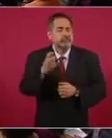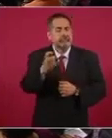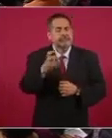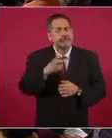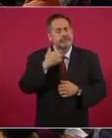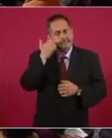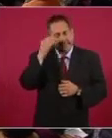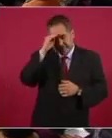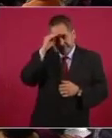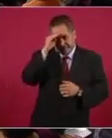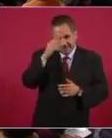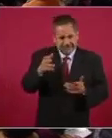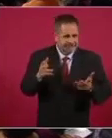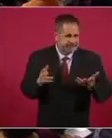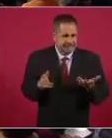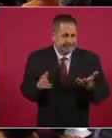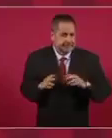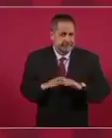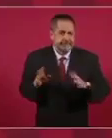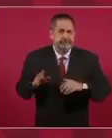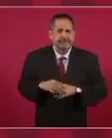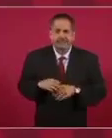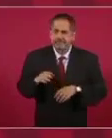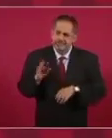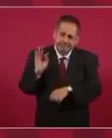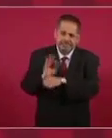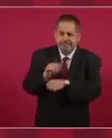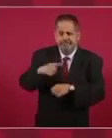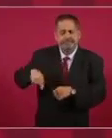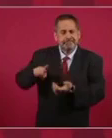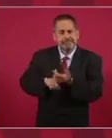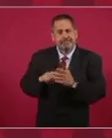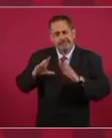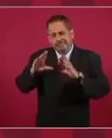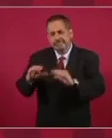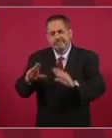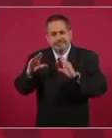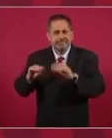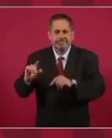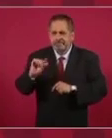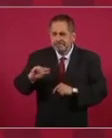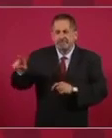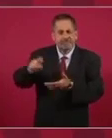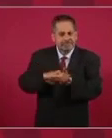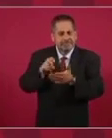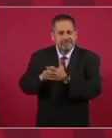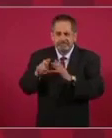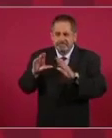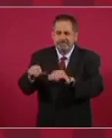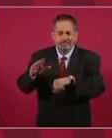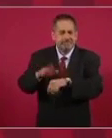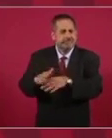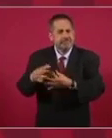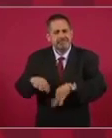es profesionalizar, institucionalizar,